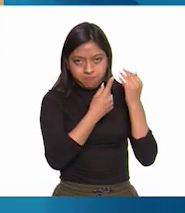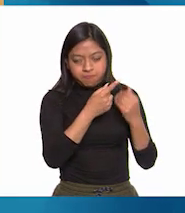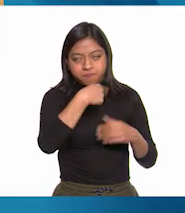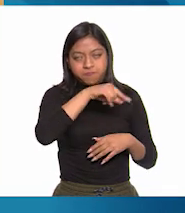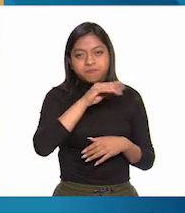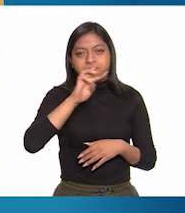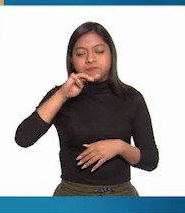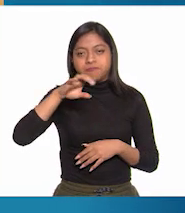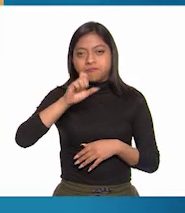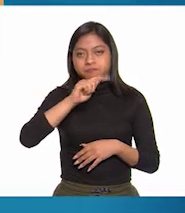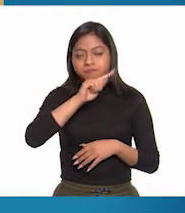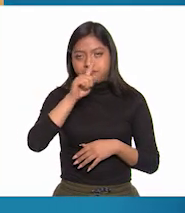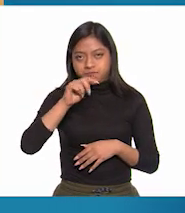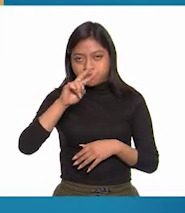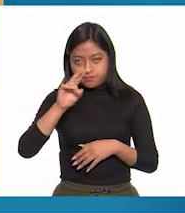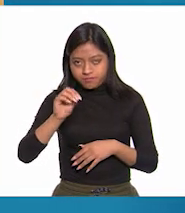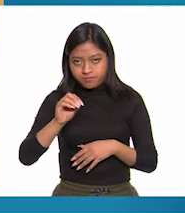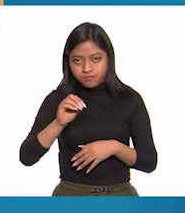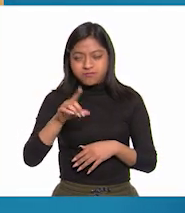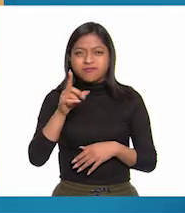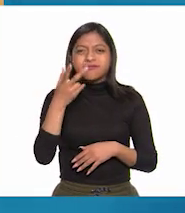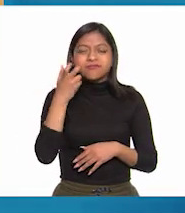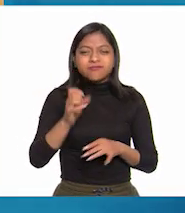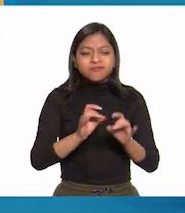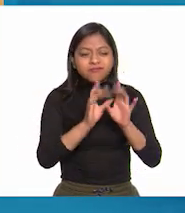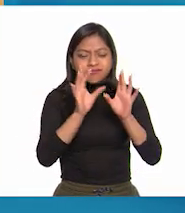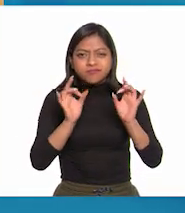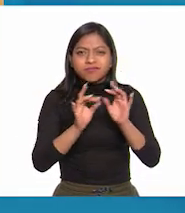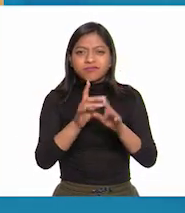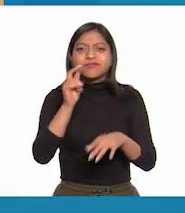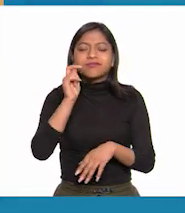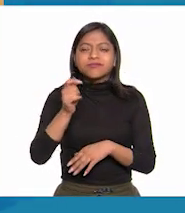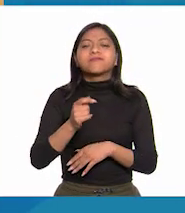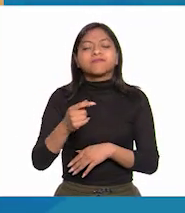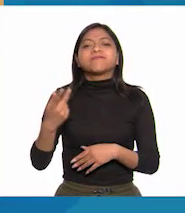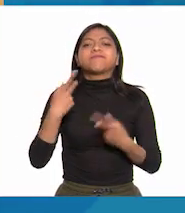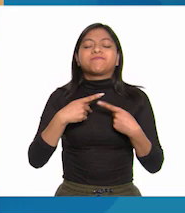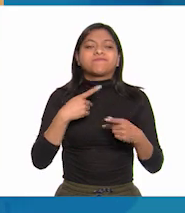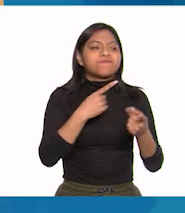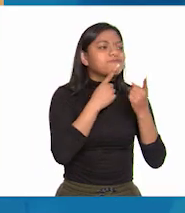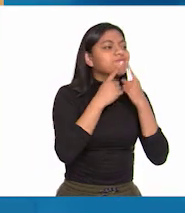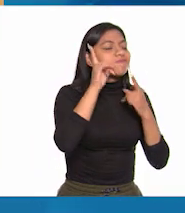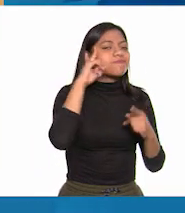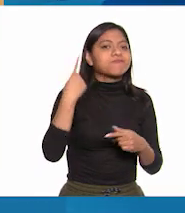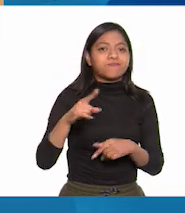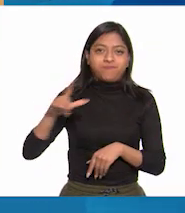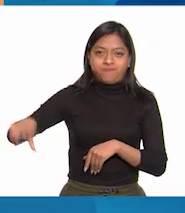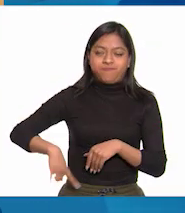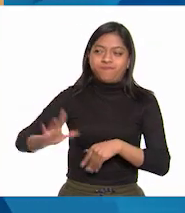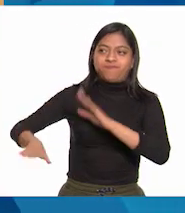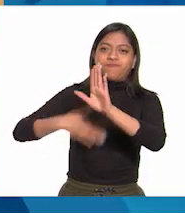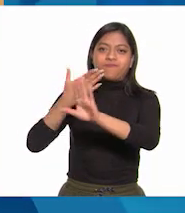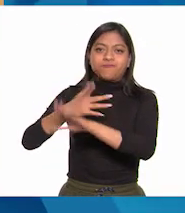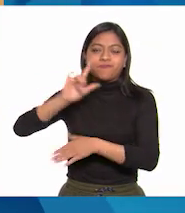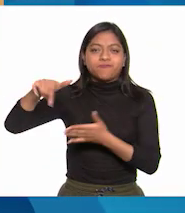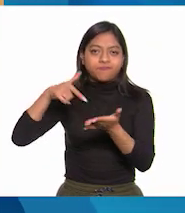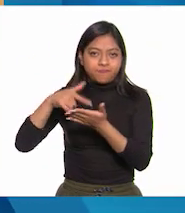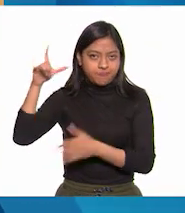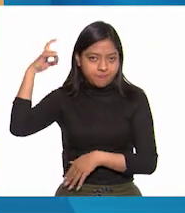Desde entonces hubo intensos golpes de estado y conspiraciones que desembocaron en Querétaro.